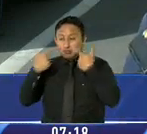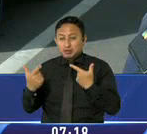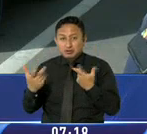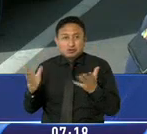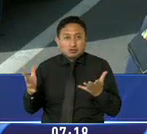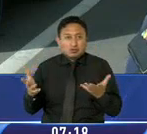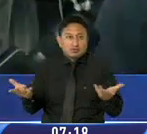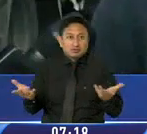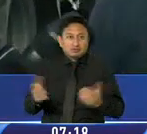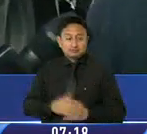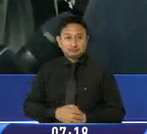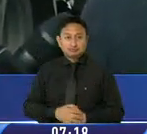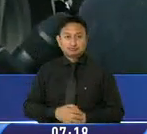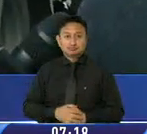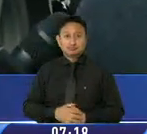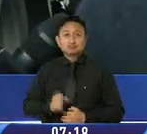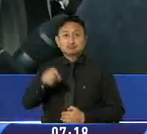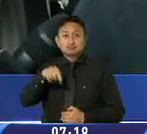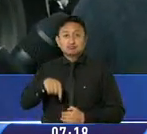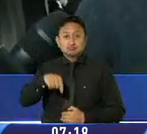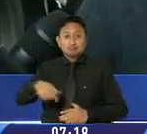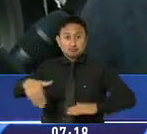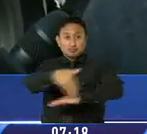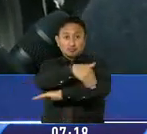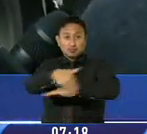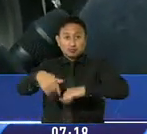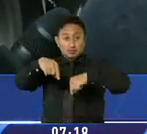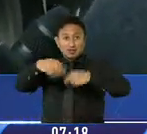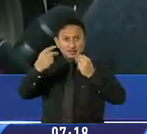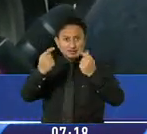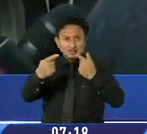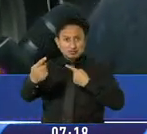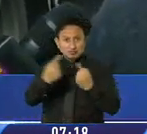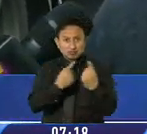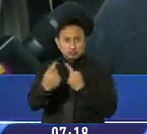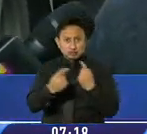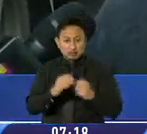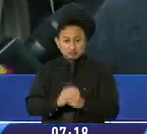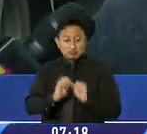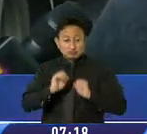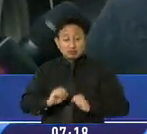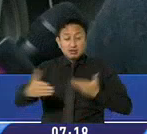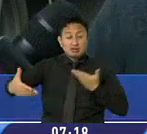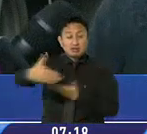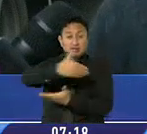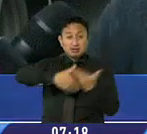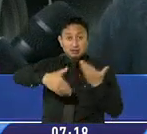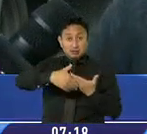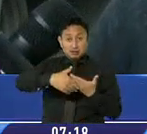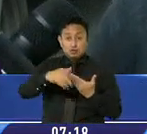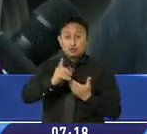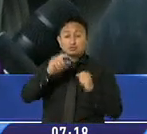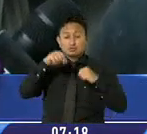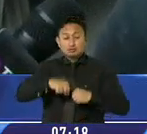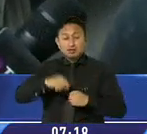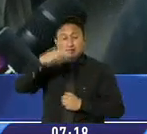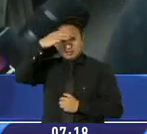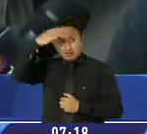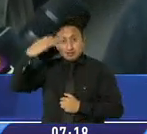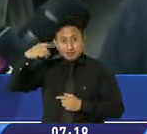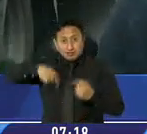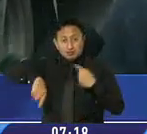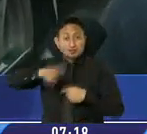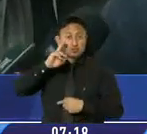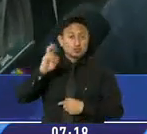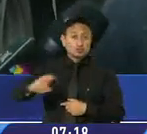restricción. Es necesario que esta frontera se dinamice, porque no solamente es intercambio comercial, es migración, es